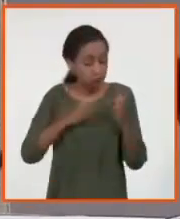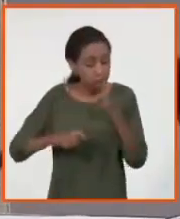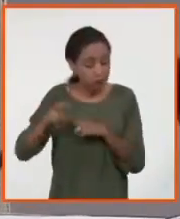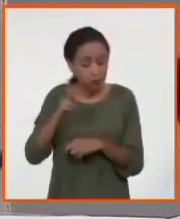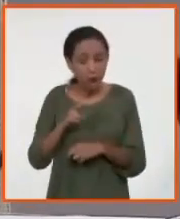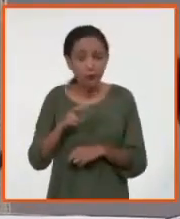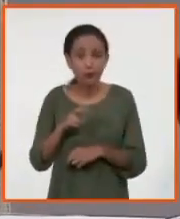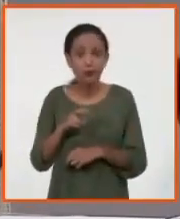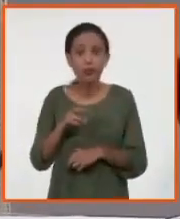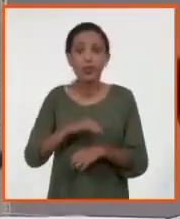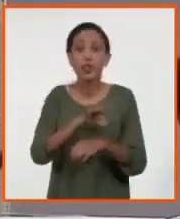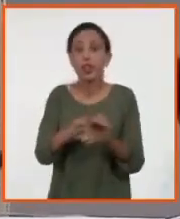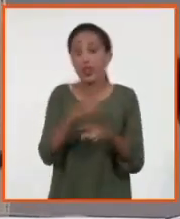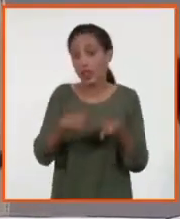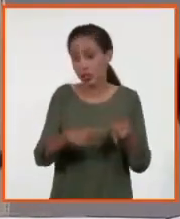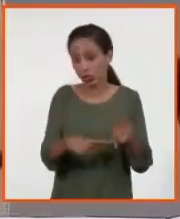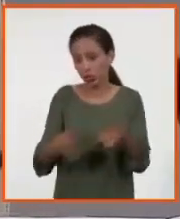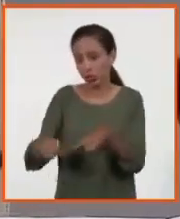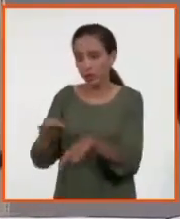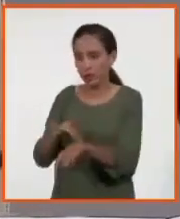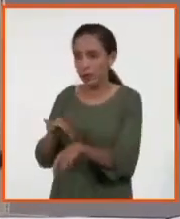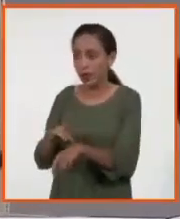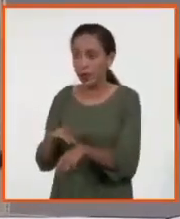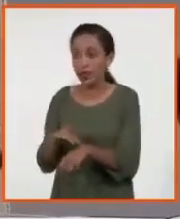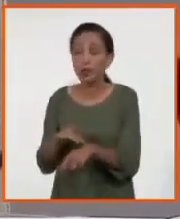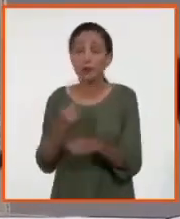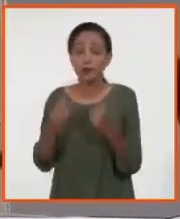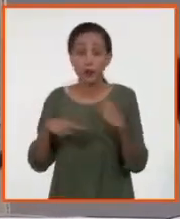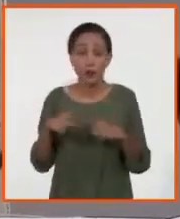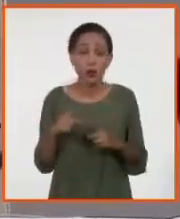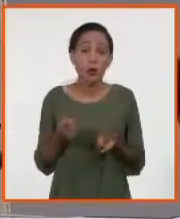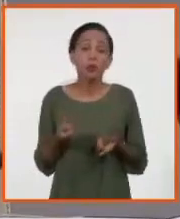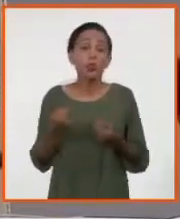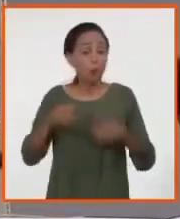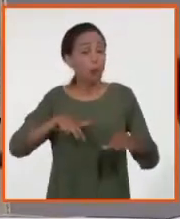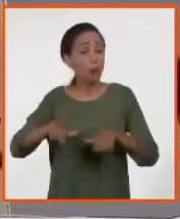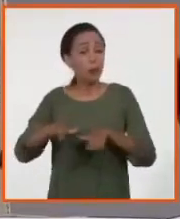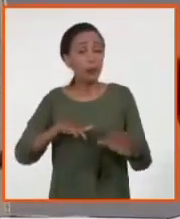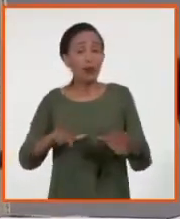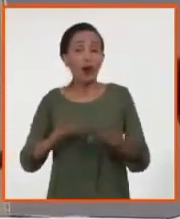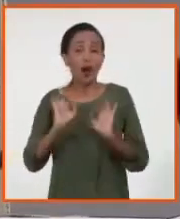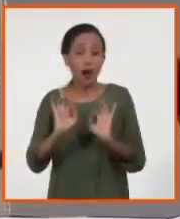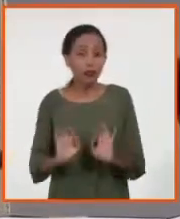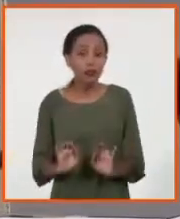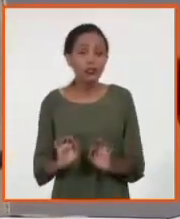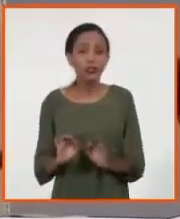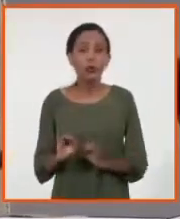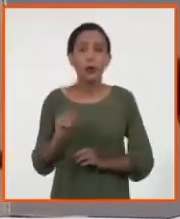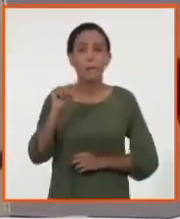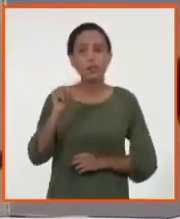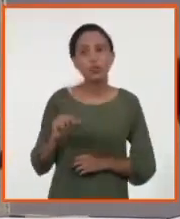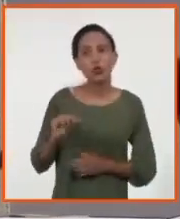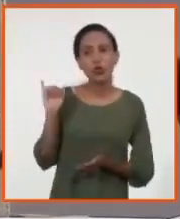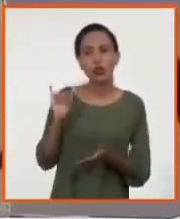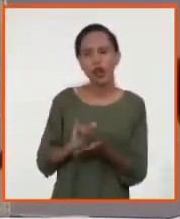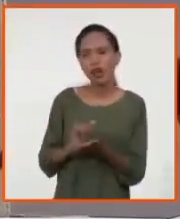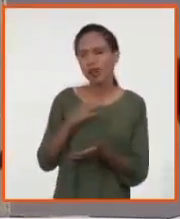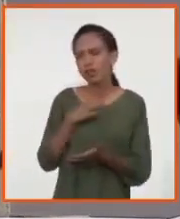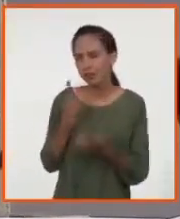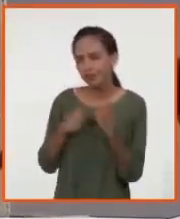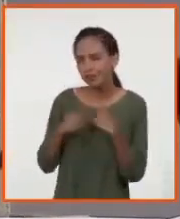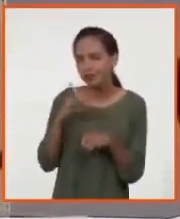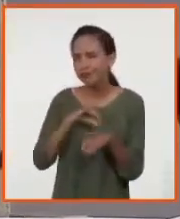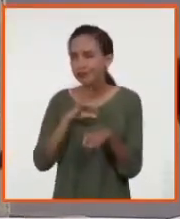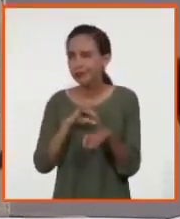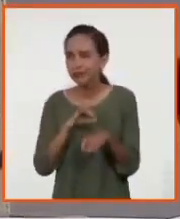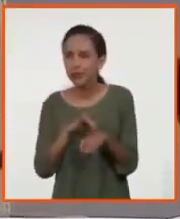el país, pero uno tiene que estar preparado. Y puntualmente, a veces entran viajeros con un cuadro clínico sospechoso de